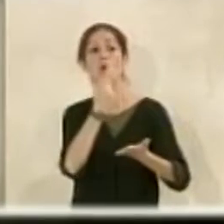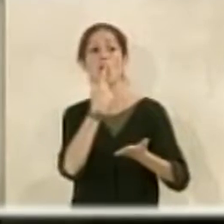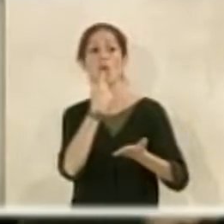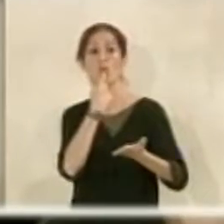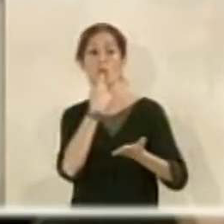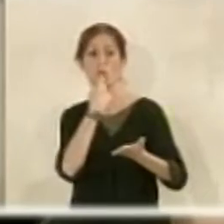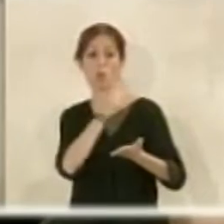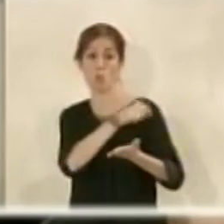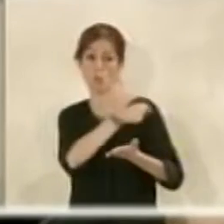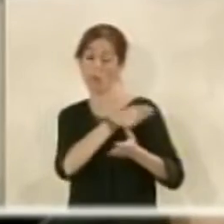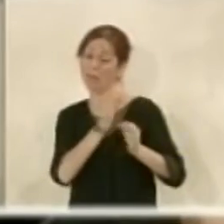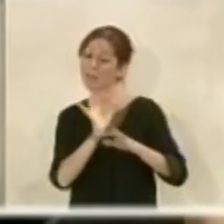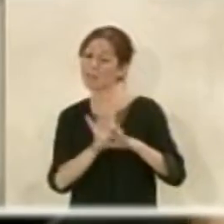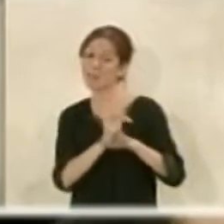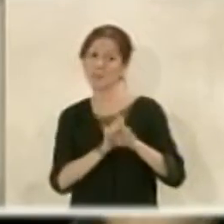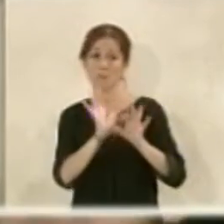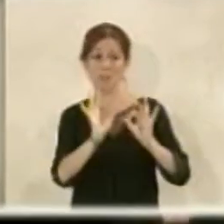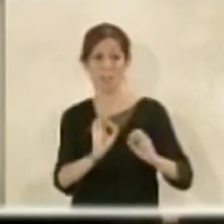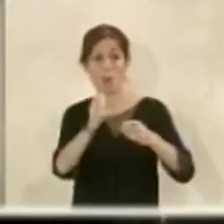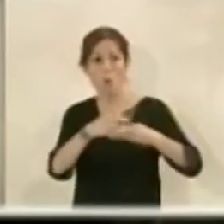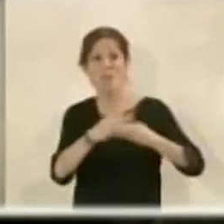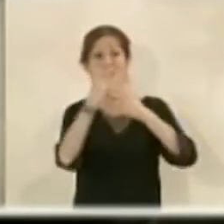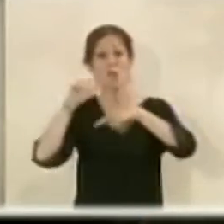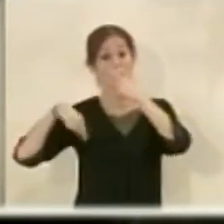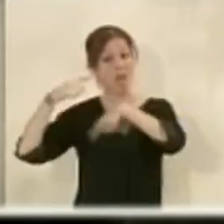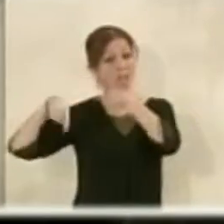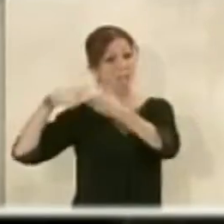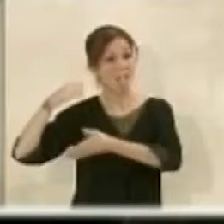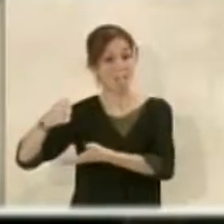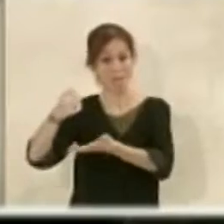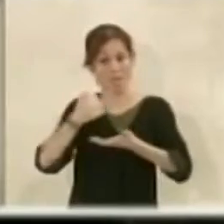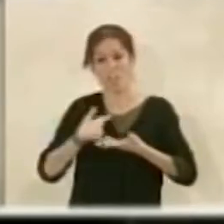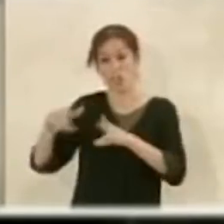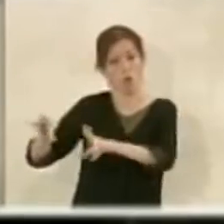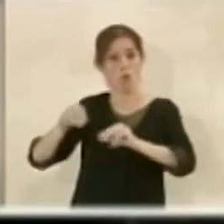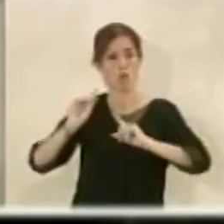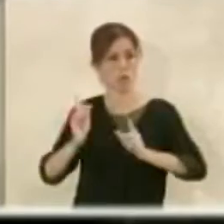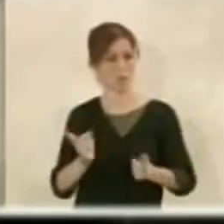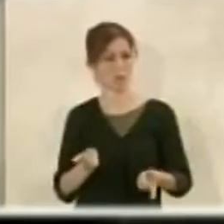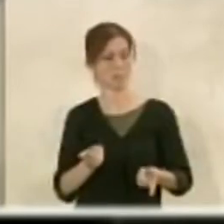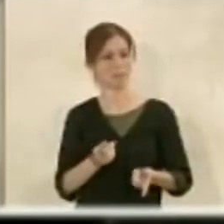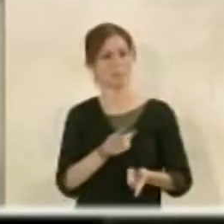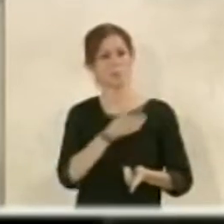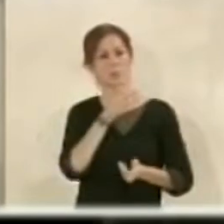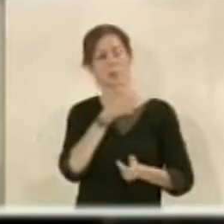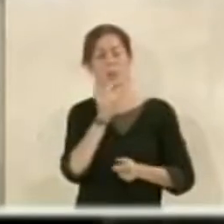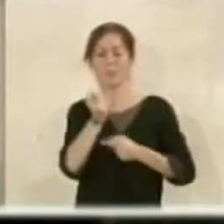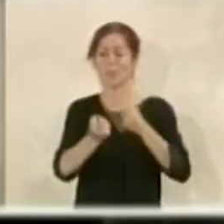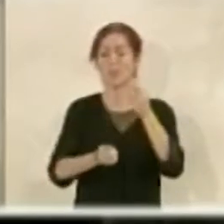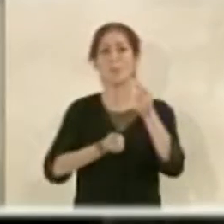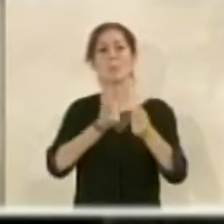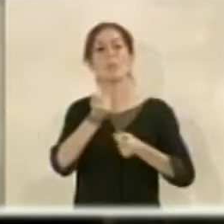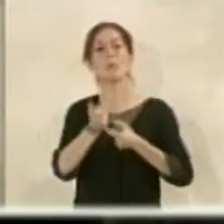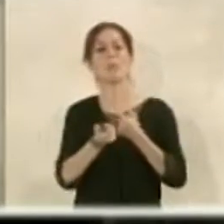sensibilidad, sobre todo cuando se encuentra un edificio en herencia, es decir, que ni siquiera lo compra. ¿Por qué? Porque poco a poco